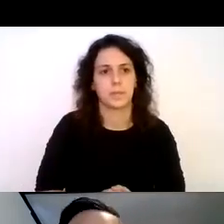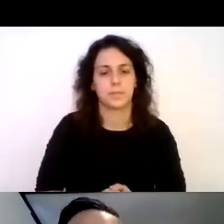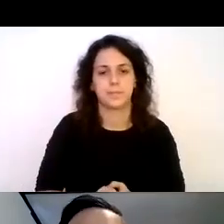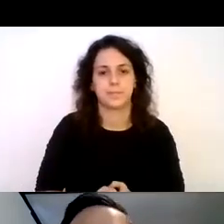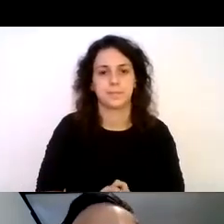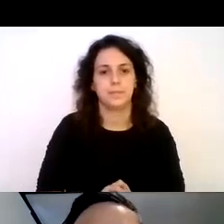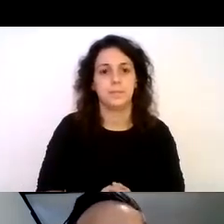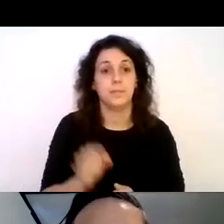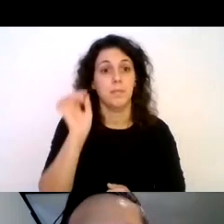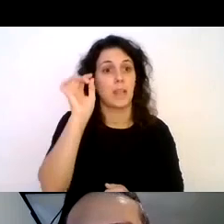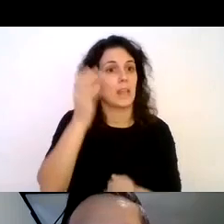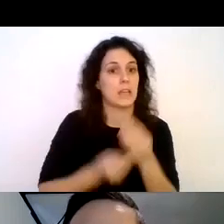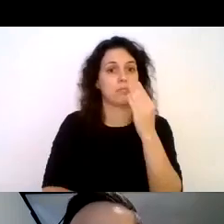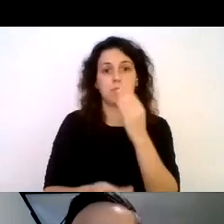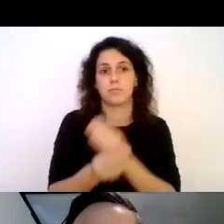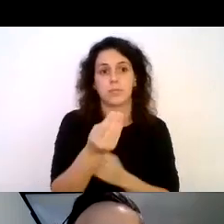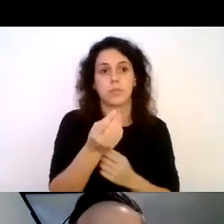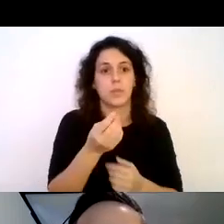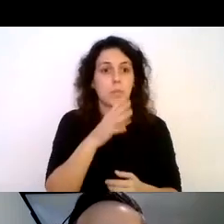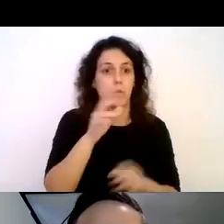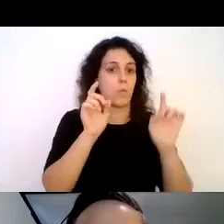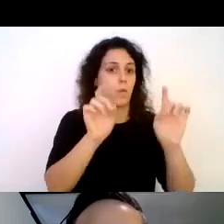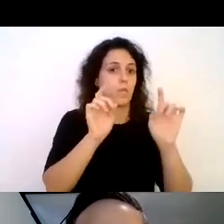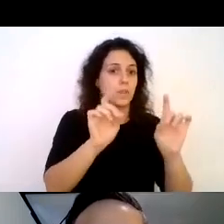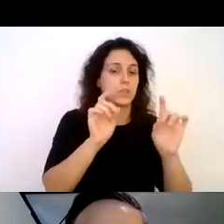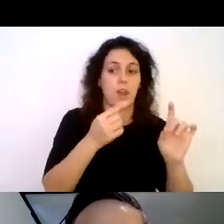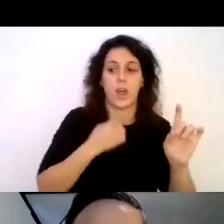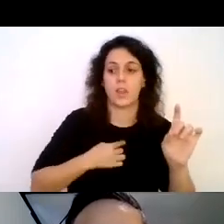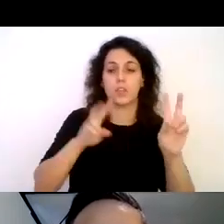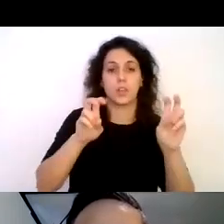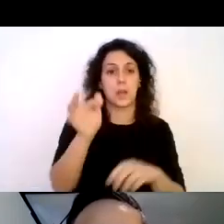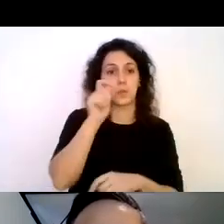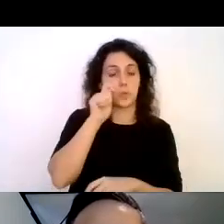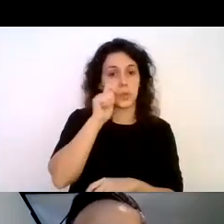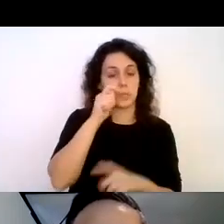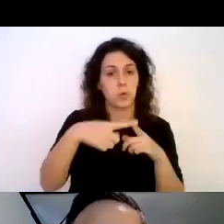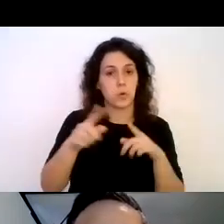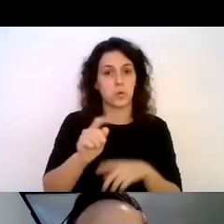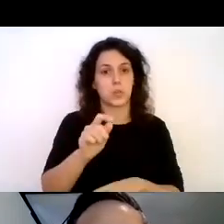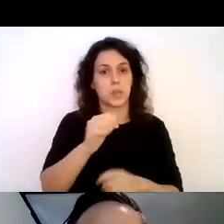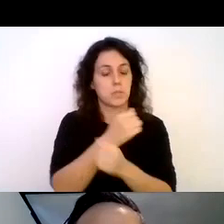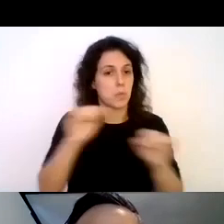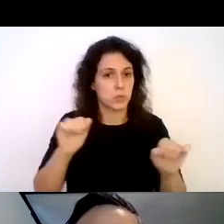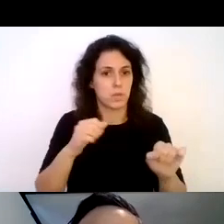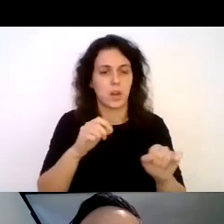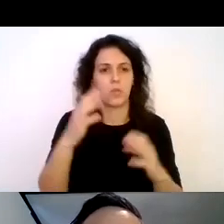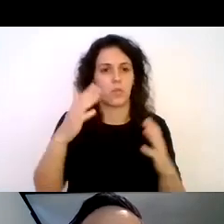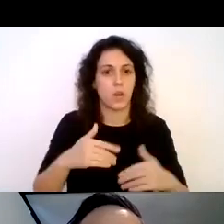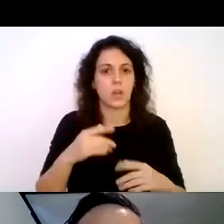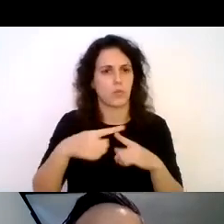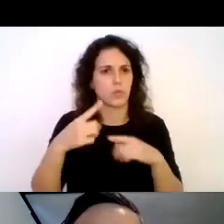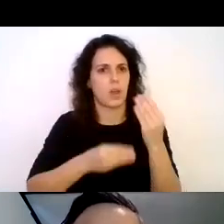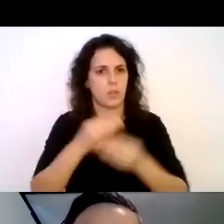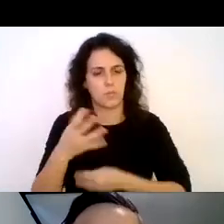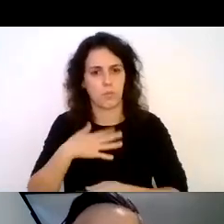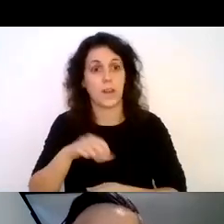La idea surgió por una profesora que nos dijo que en el turismo nada es imposible y que todo lo que uno piensa se puede realizar. Con